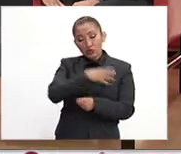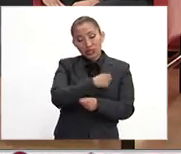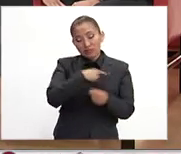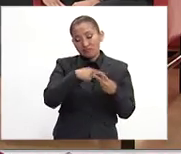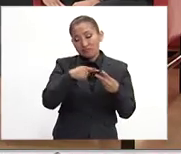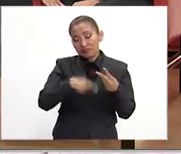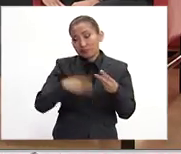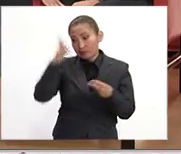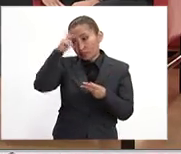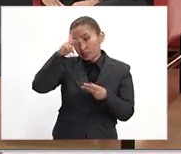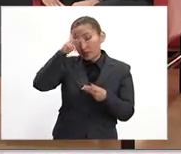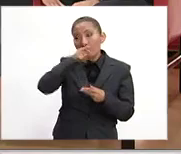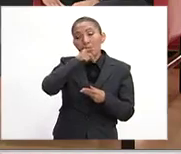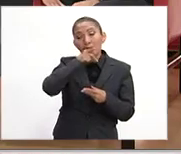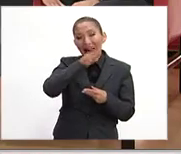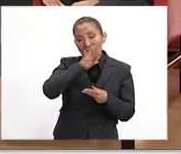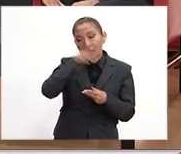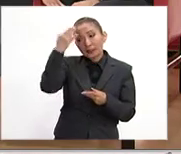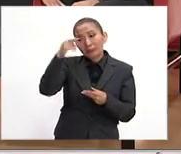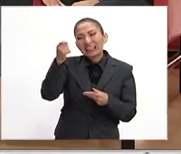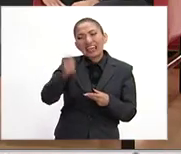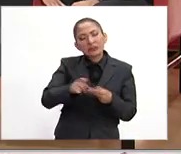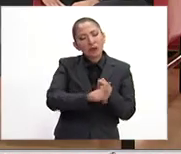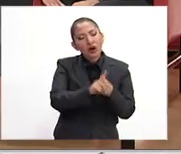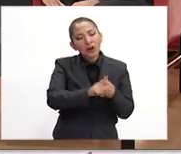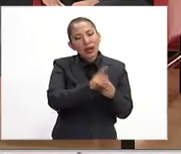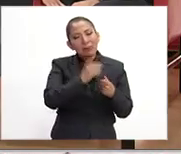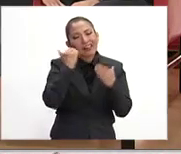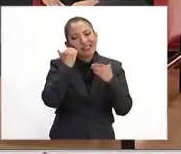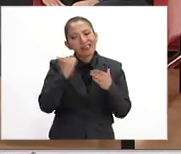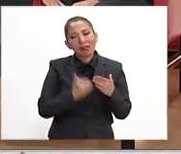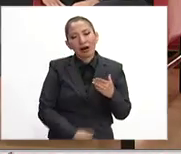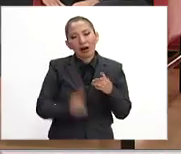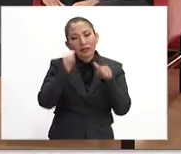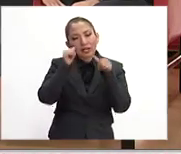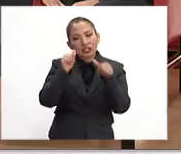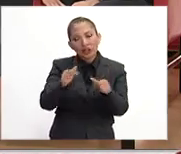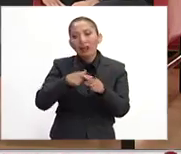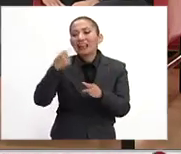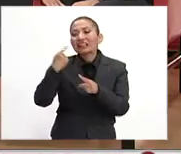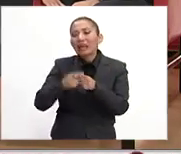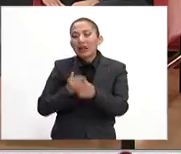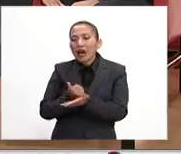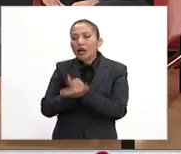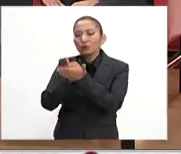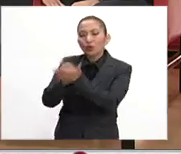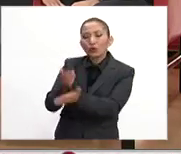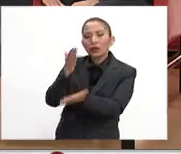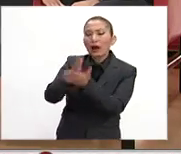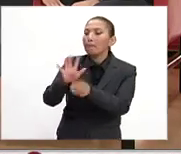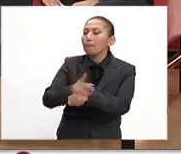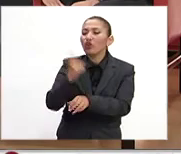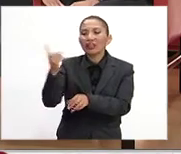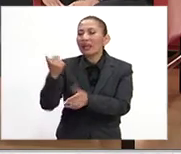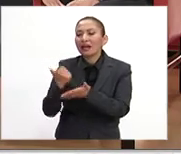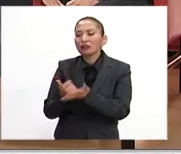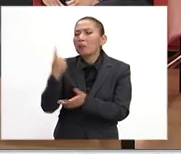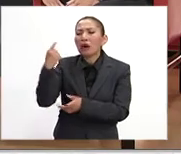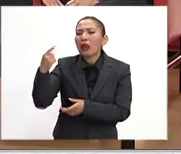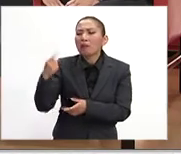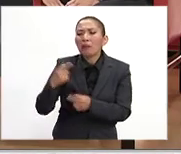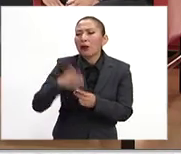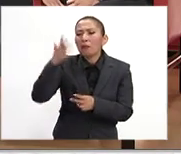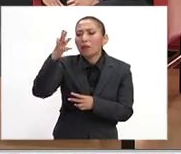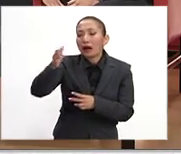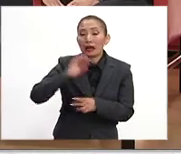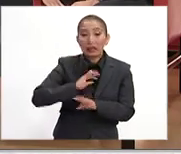darles psicoeducación a los papás, o sea, que sepan qué es el trastorno por déficit de atención, con quién acudir, por qué acudir. En caso de que se